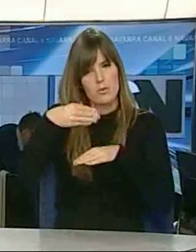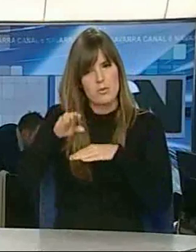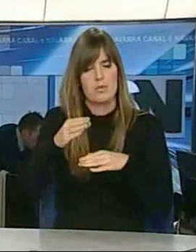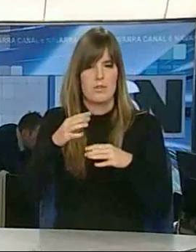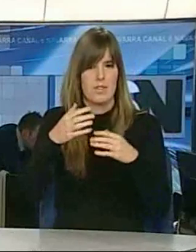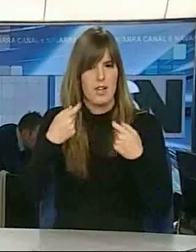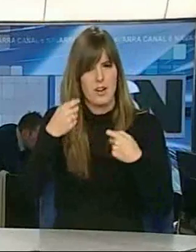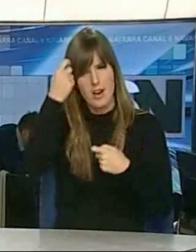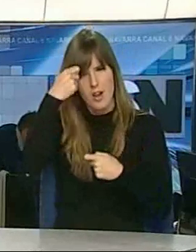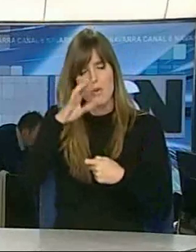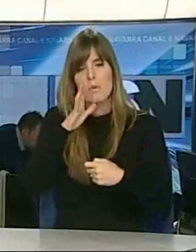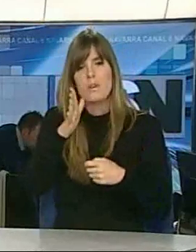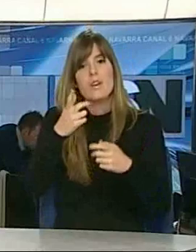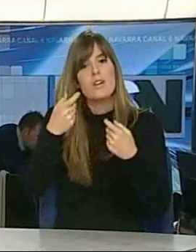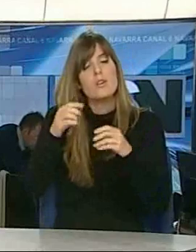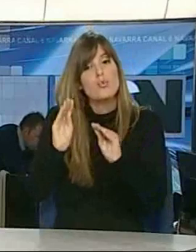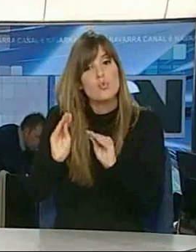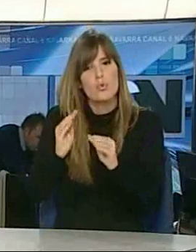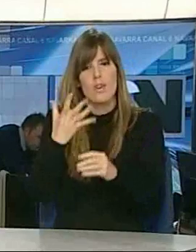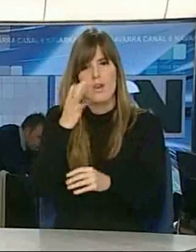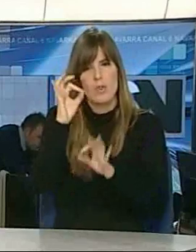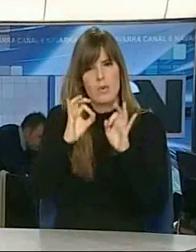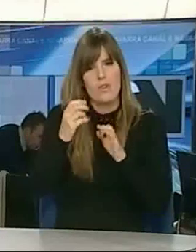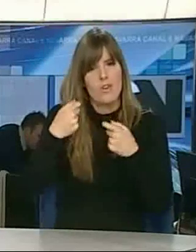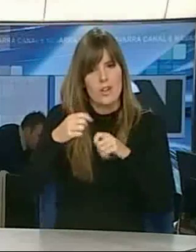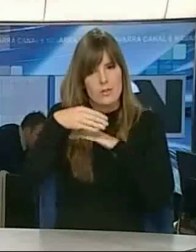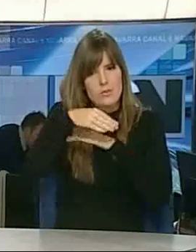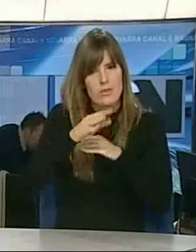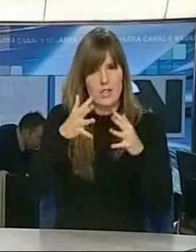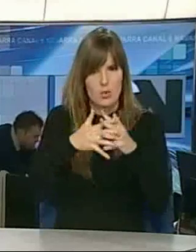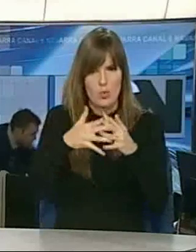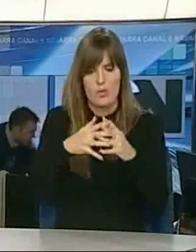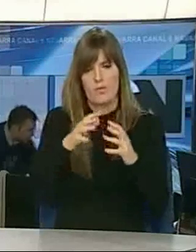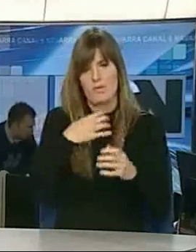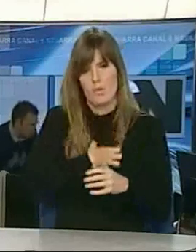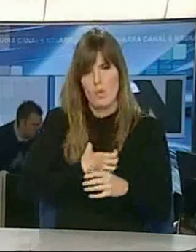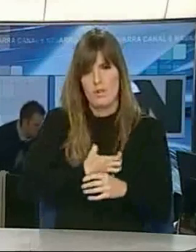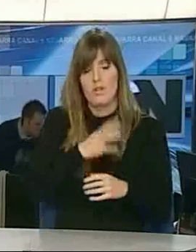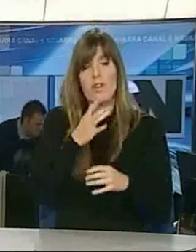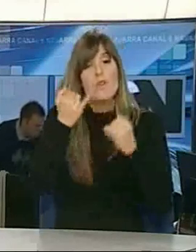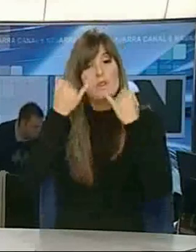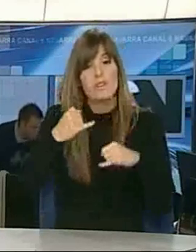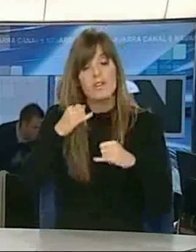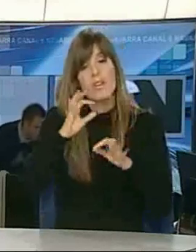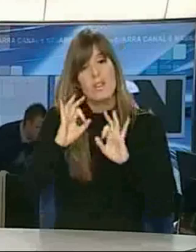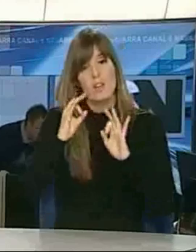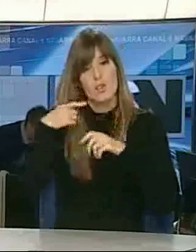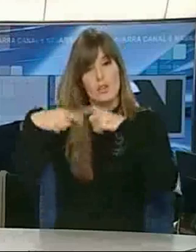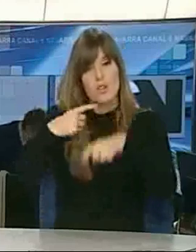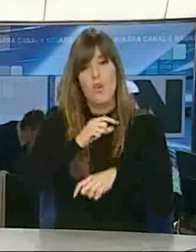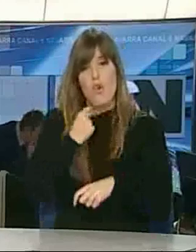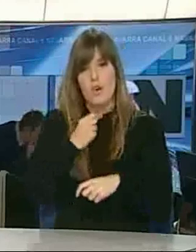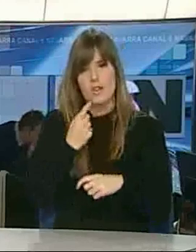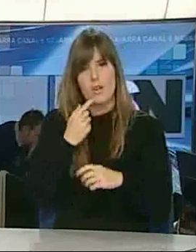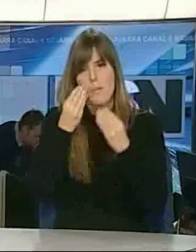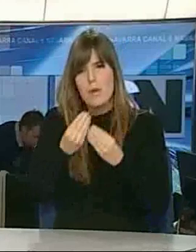total. De ese 50%, la mitad será para la infraestructura. Hacer bien Olite significa tener que prescindir de